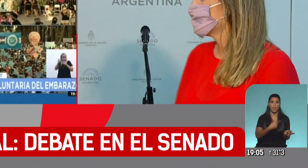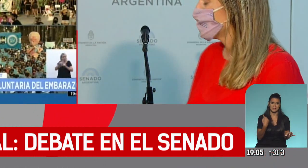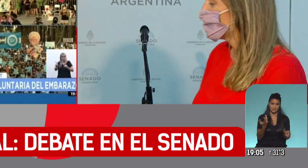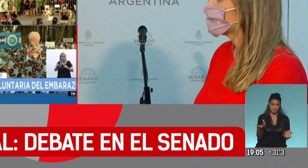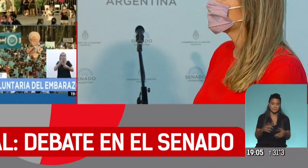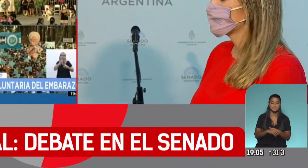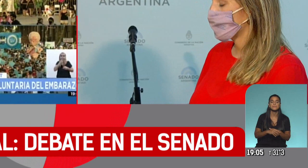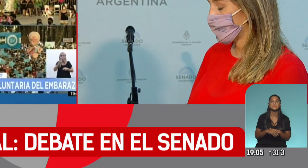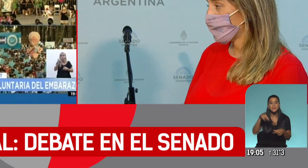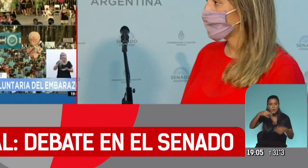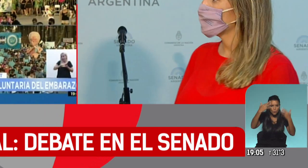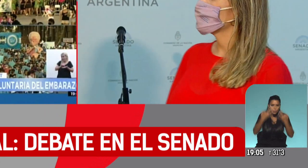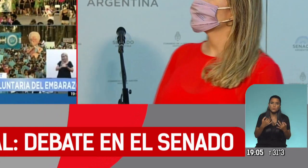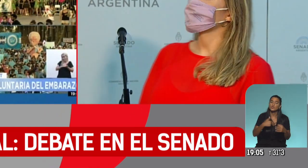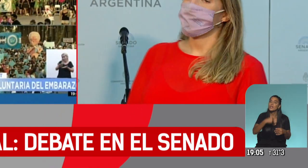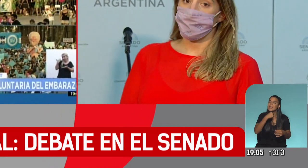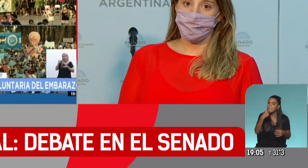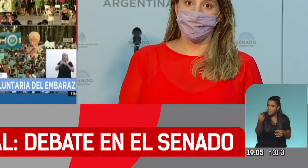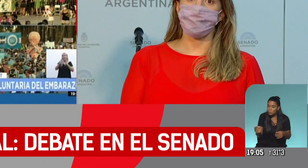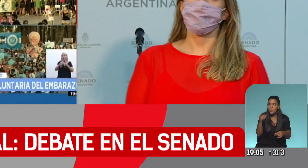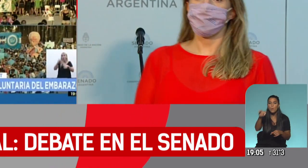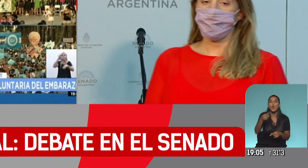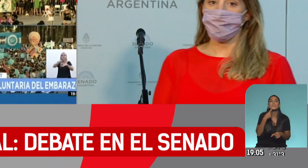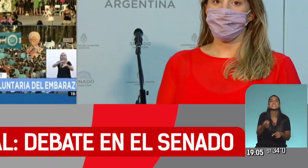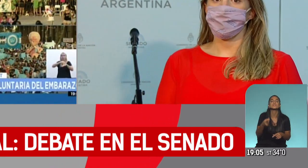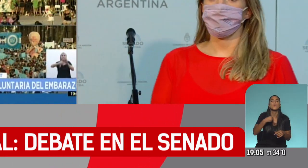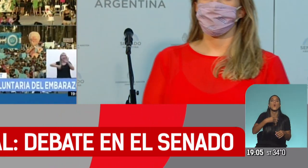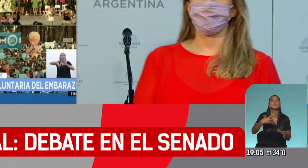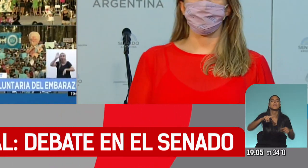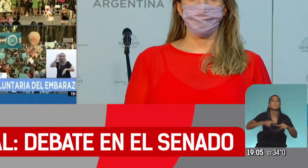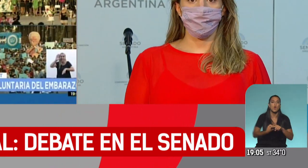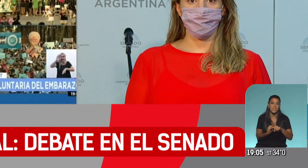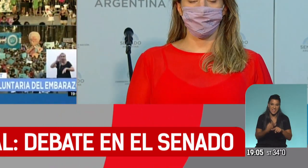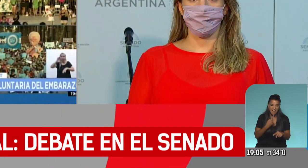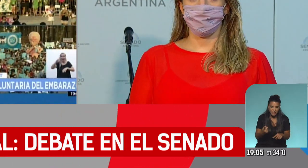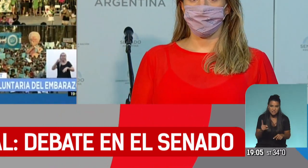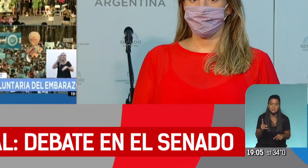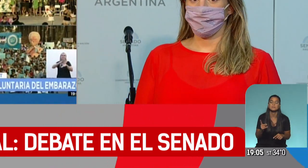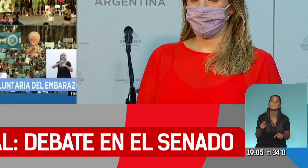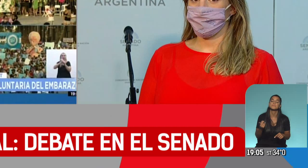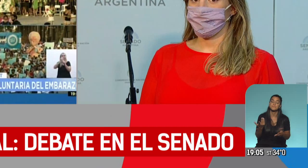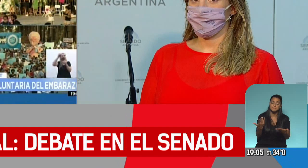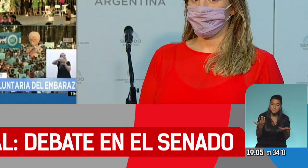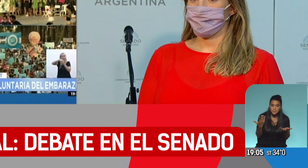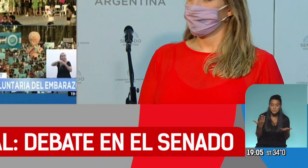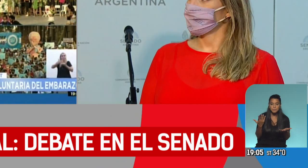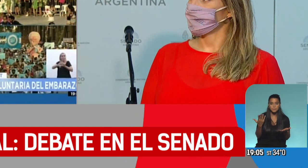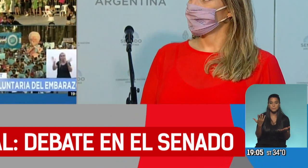Justamente, eso quería consultarte. Vos hablás de voluntad política, y en algún momento se